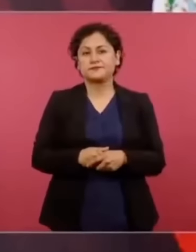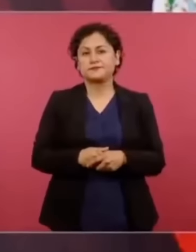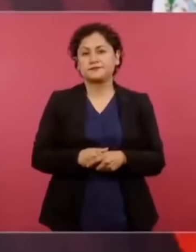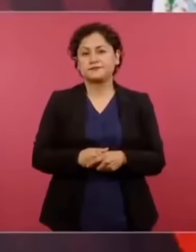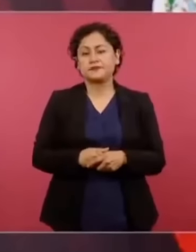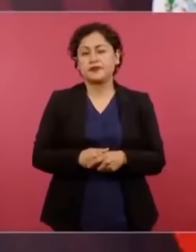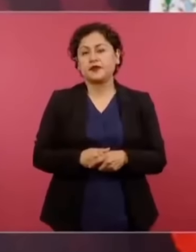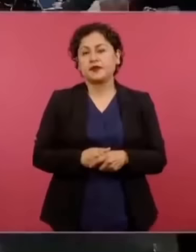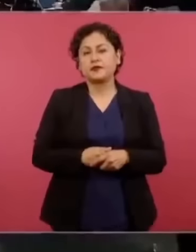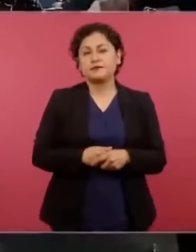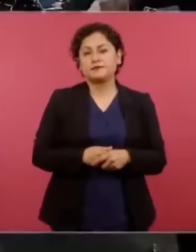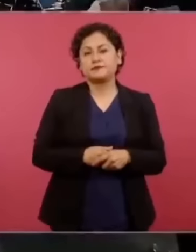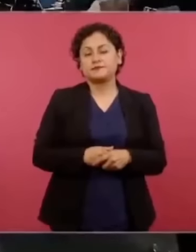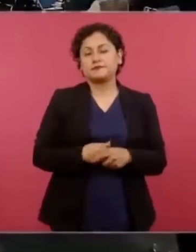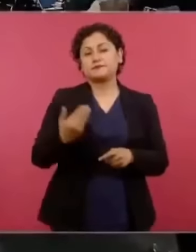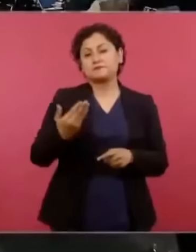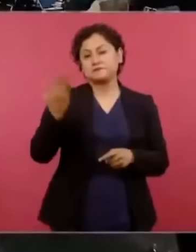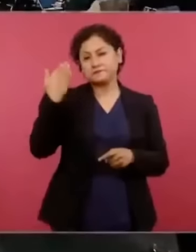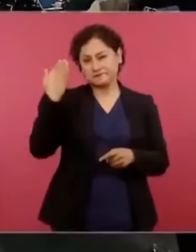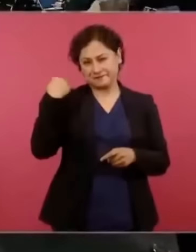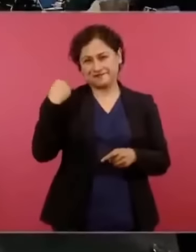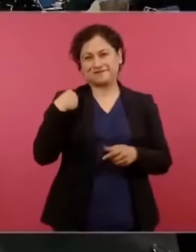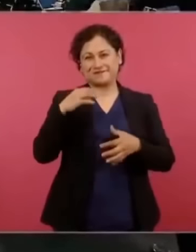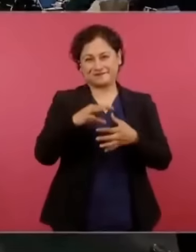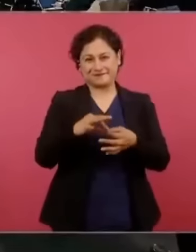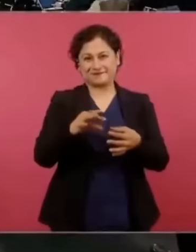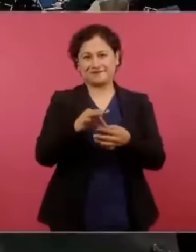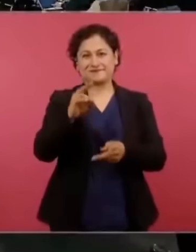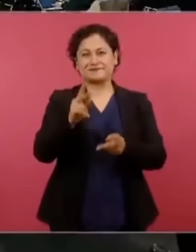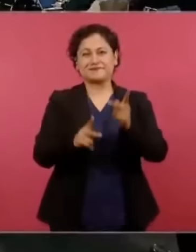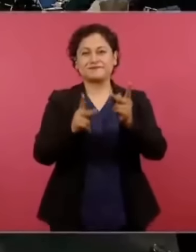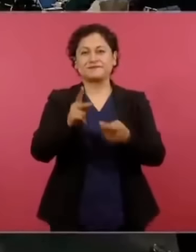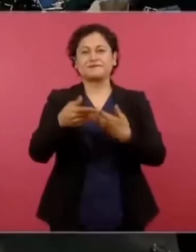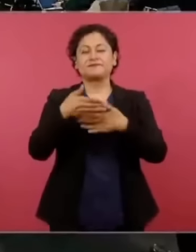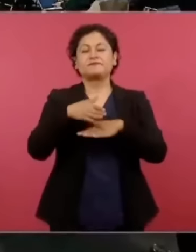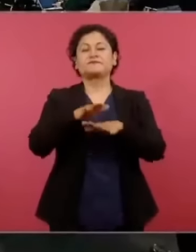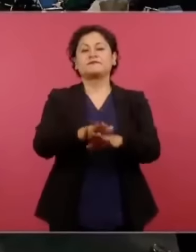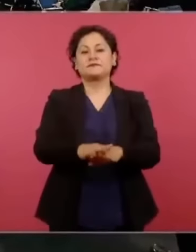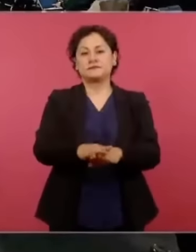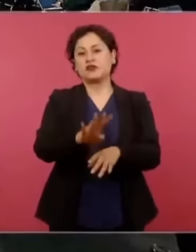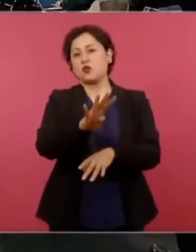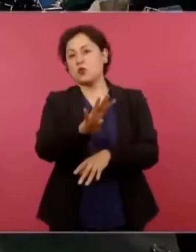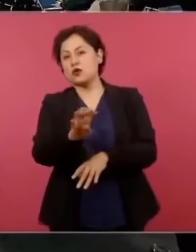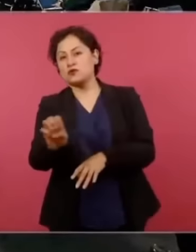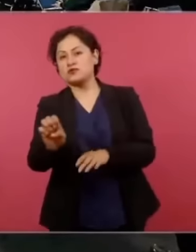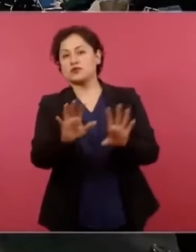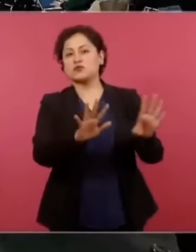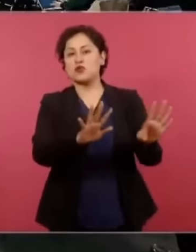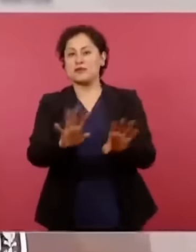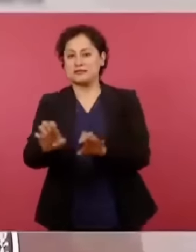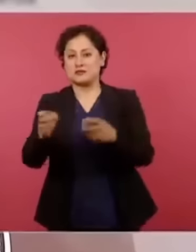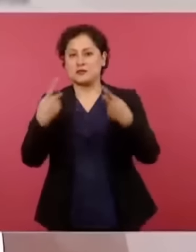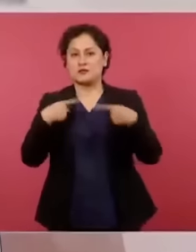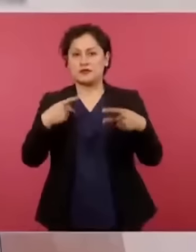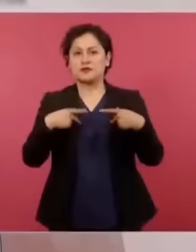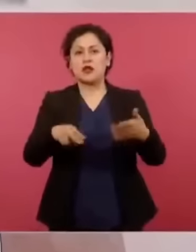Hablábamos de que de los 300, 400, abajo firmantes, el 90 por ciento